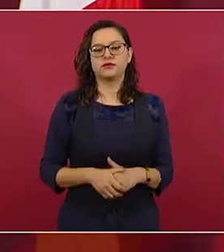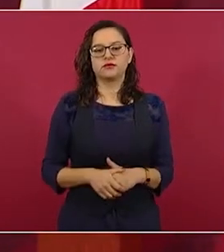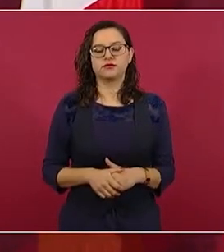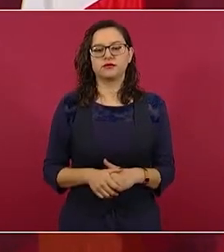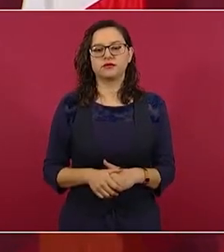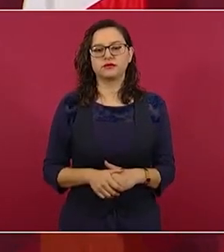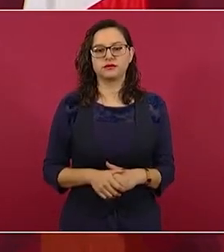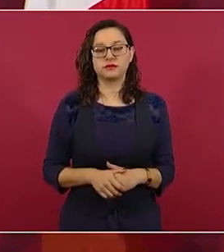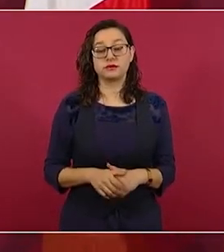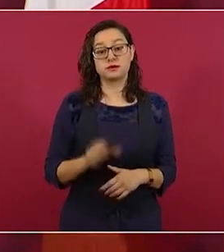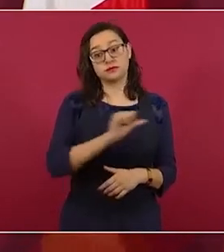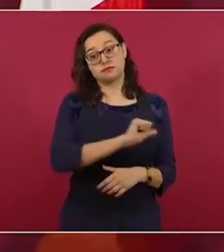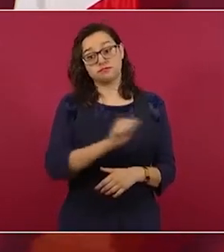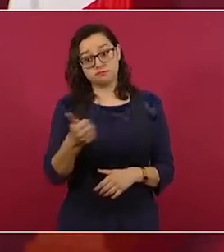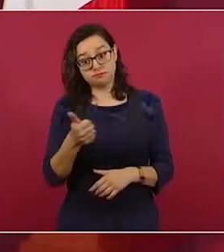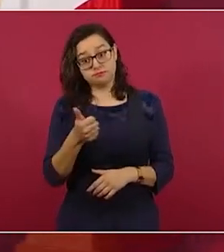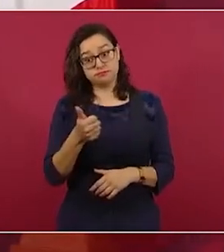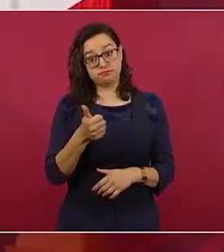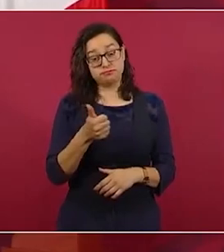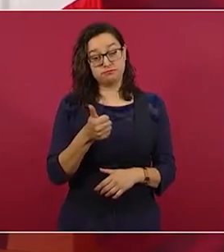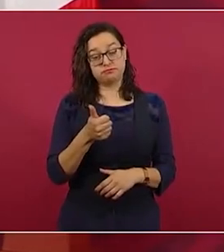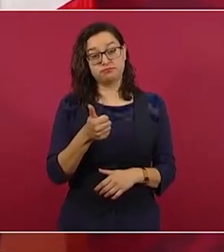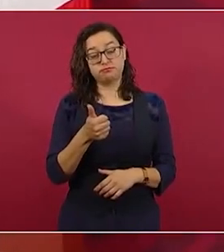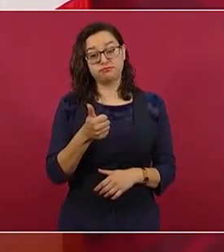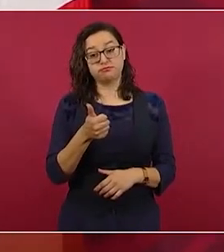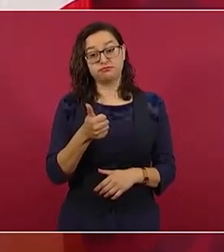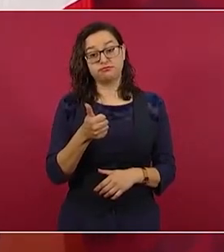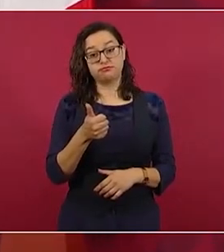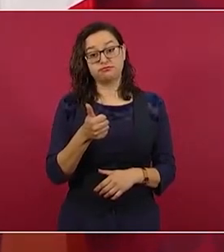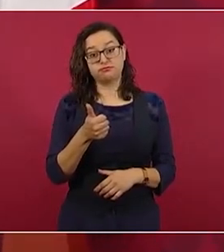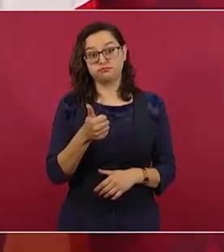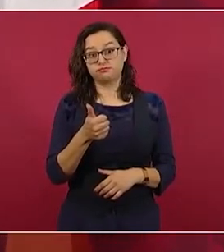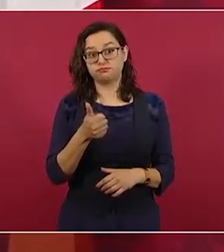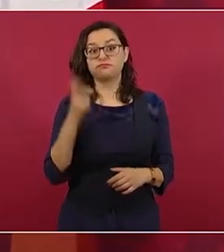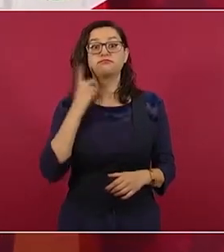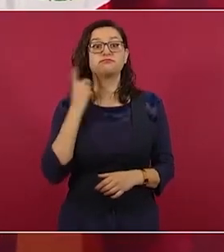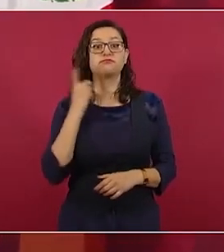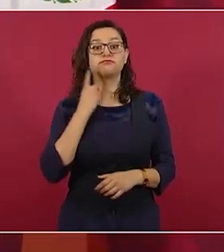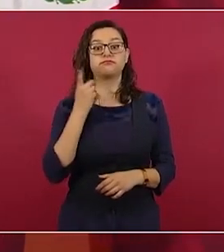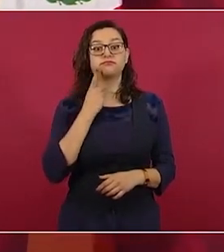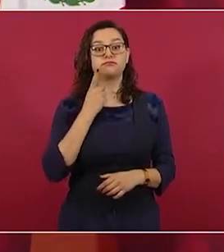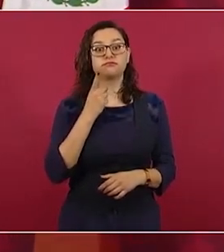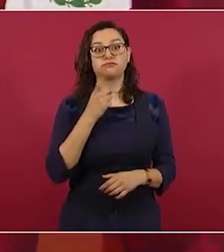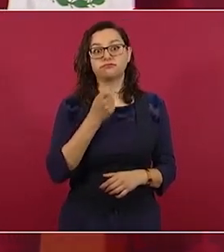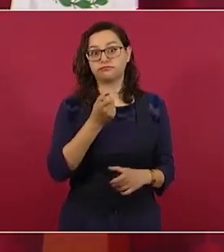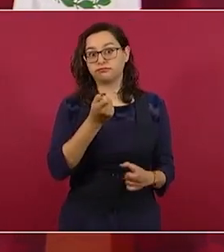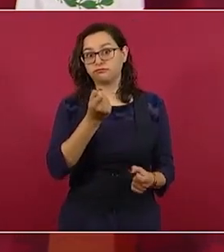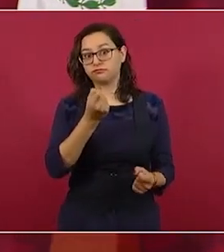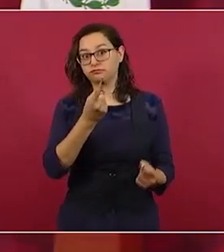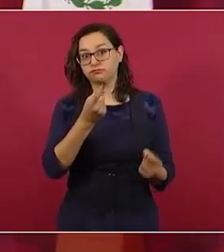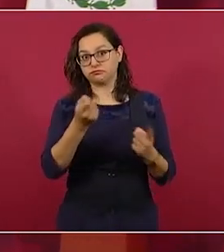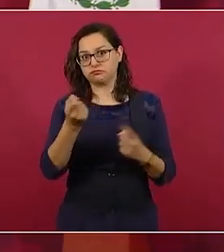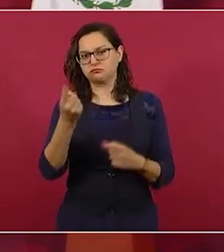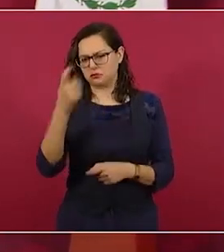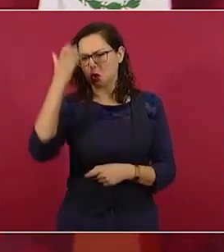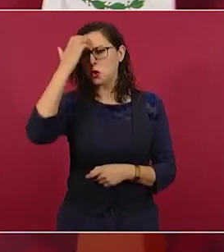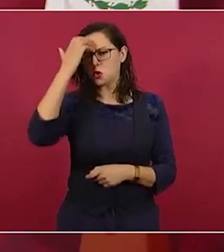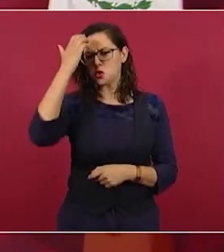y en el otro caso pues no, esa es una postura conservadora,